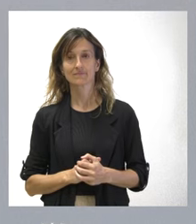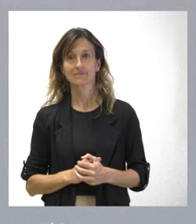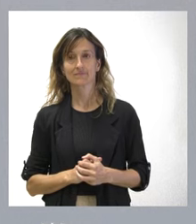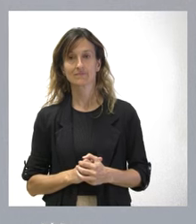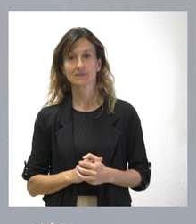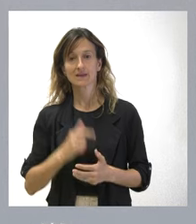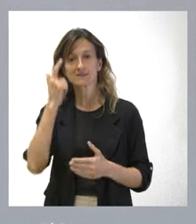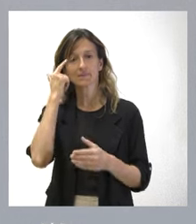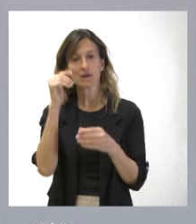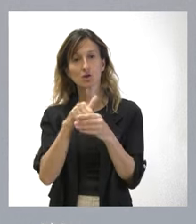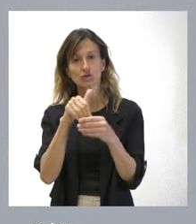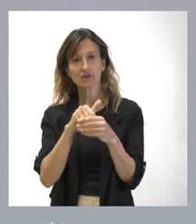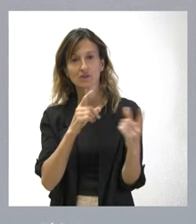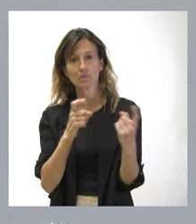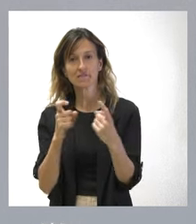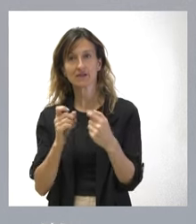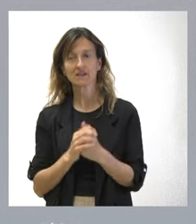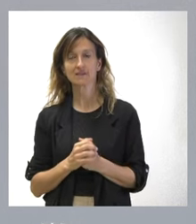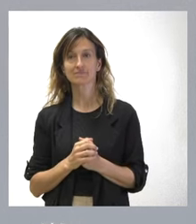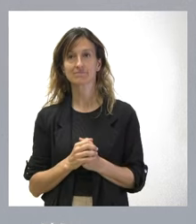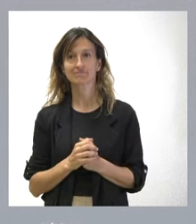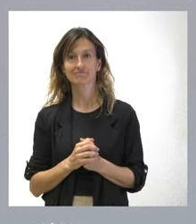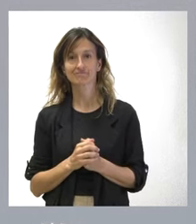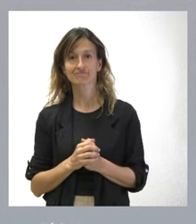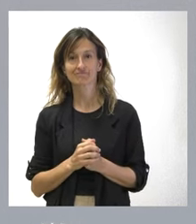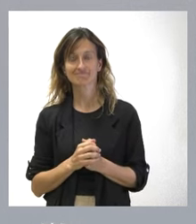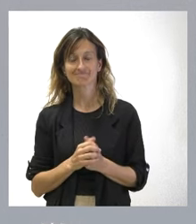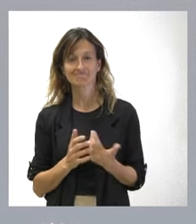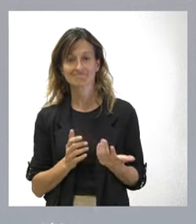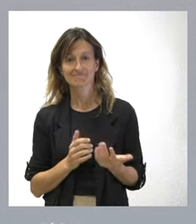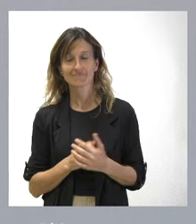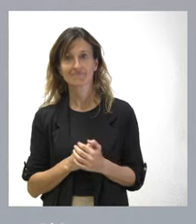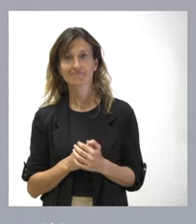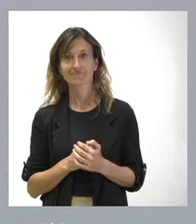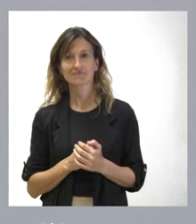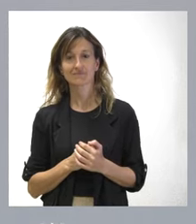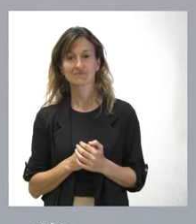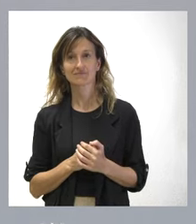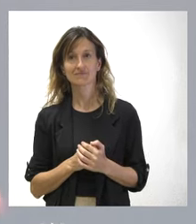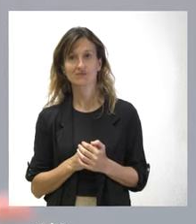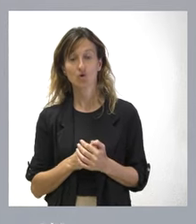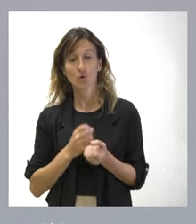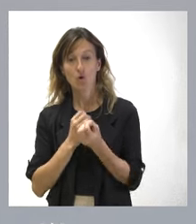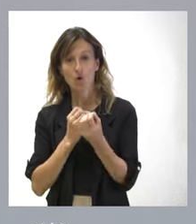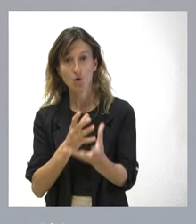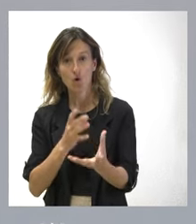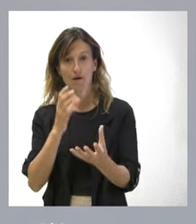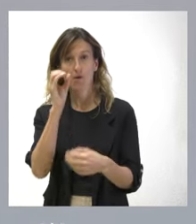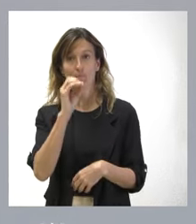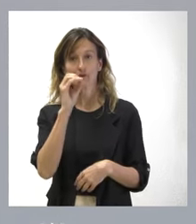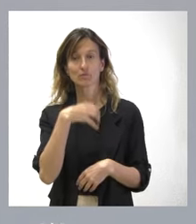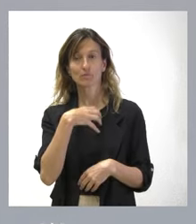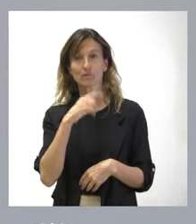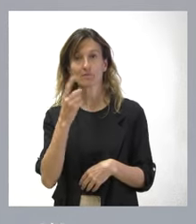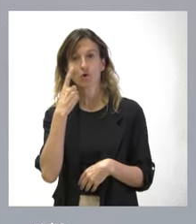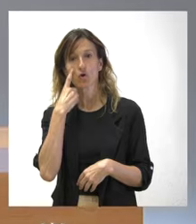su contenido para hacer una valoración. Nosotros no somos de los que valoran antes de conocer. Nosotros nos gusta primero conocer y luego valorar.